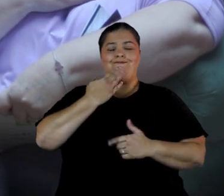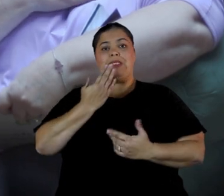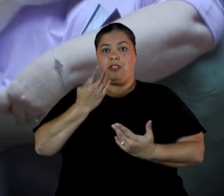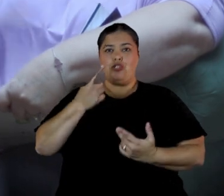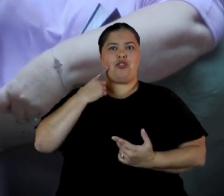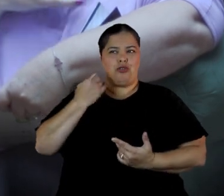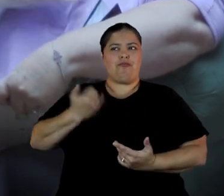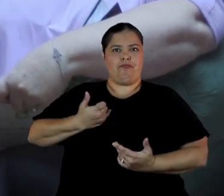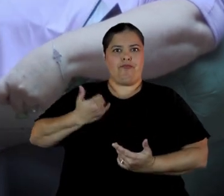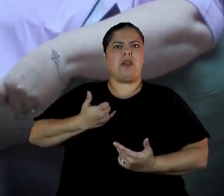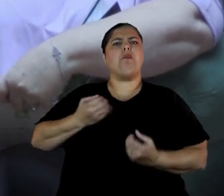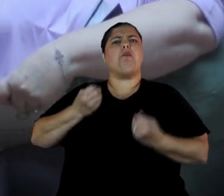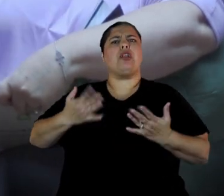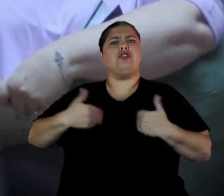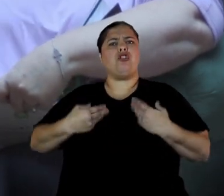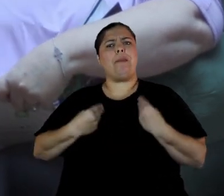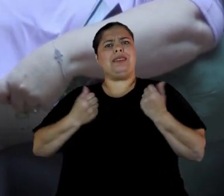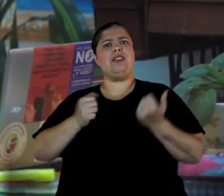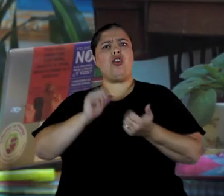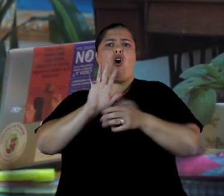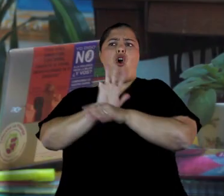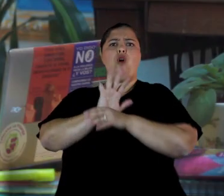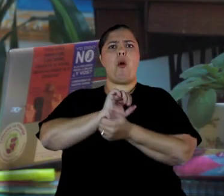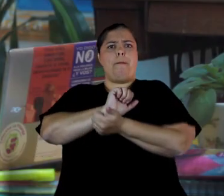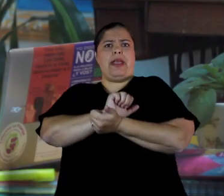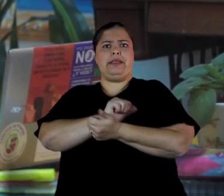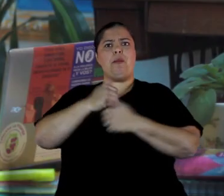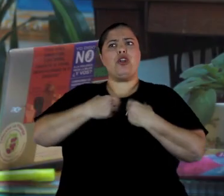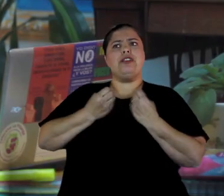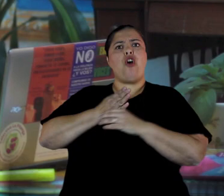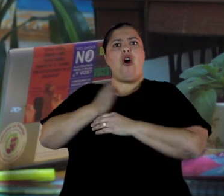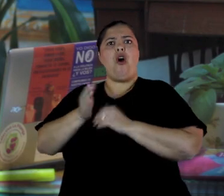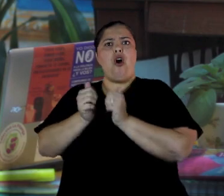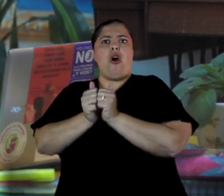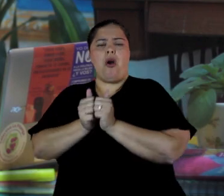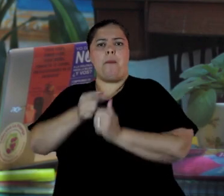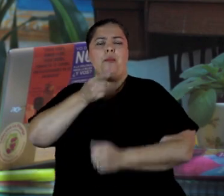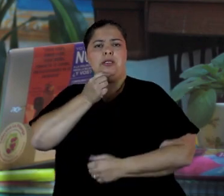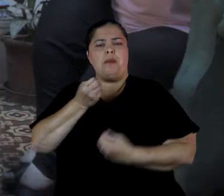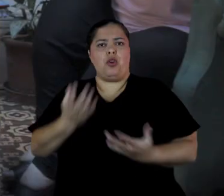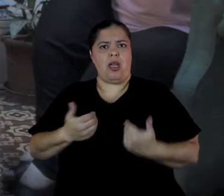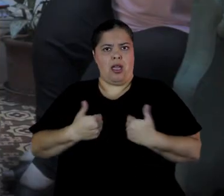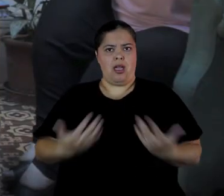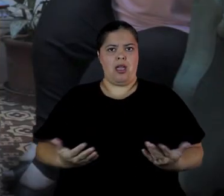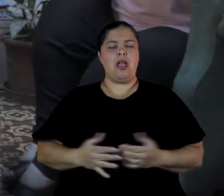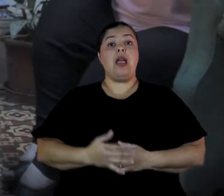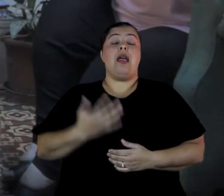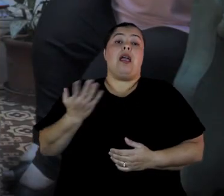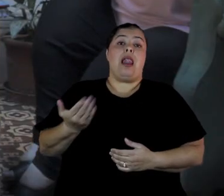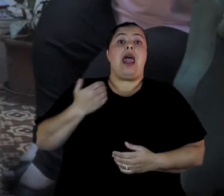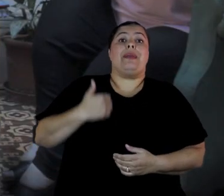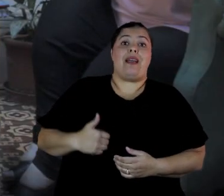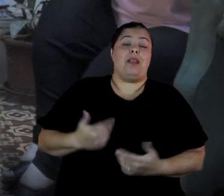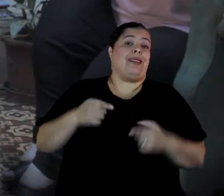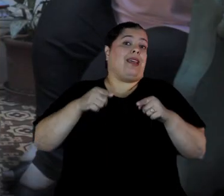nos sentimos presas, que somos nosotras las que tenemos que andar con el policía. Lo que pasa que, lamentablemente, es el medio que tiene